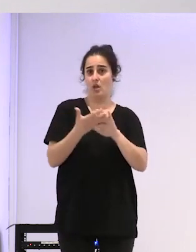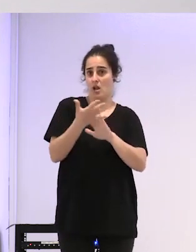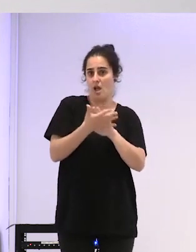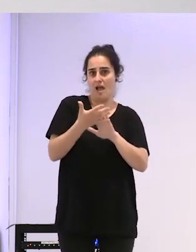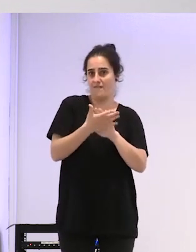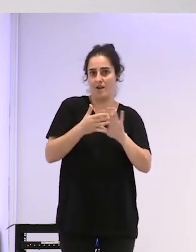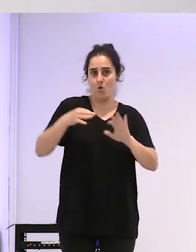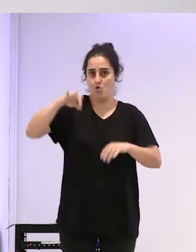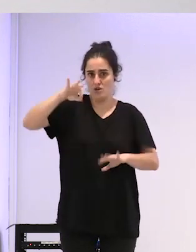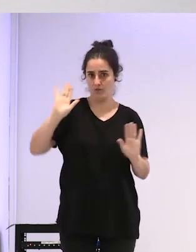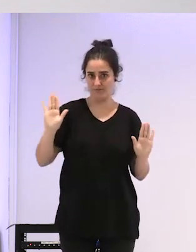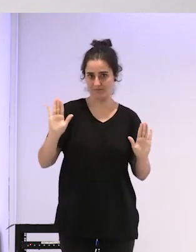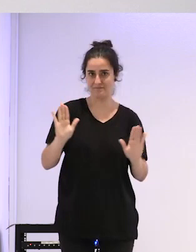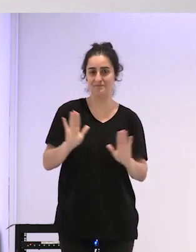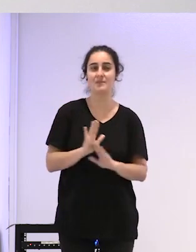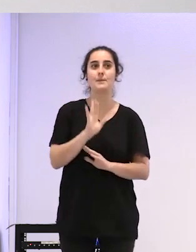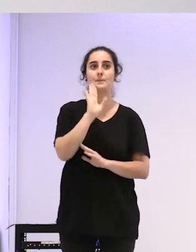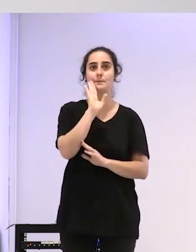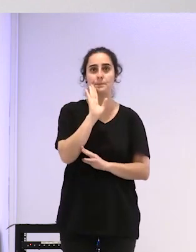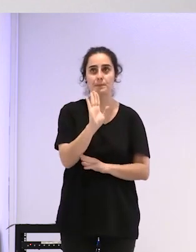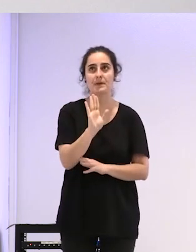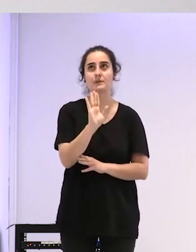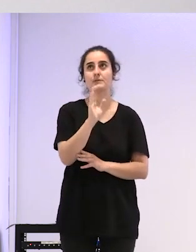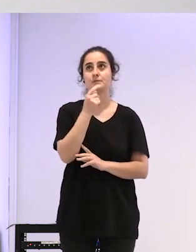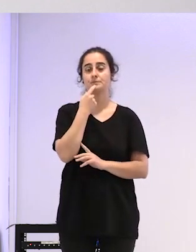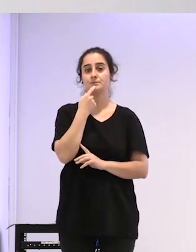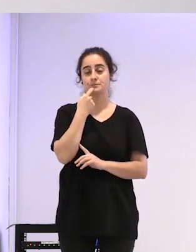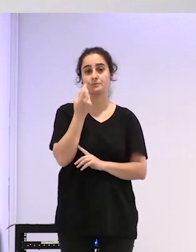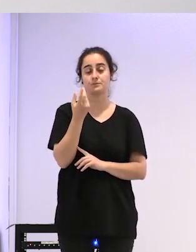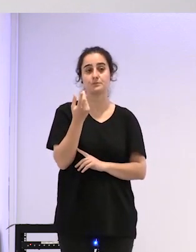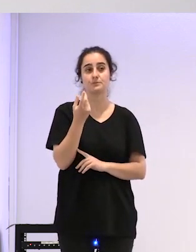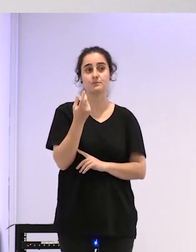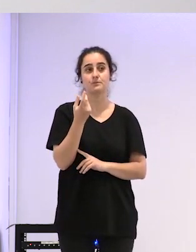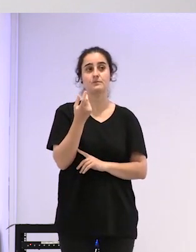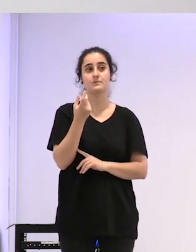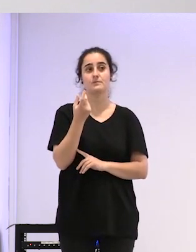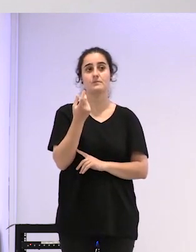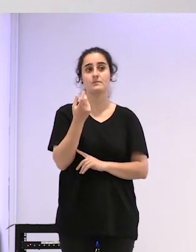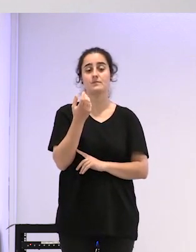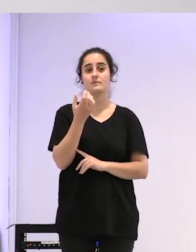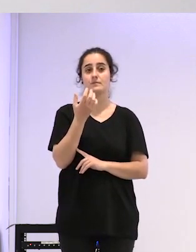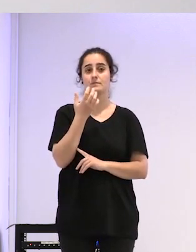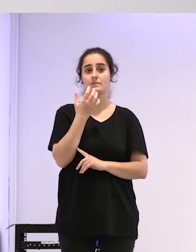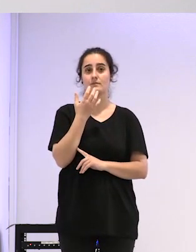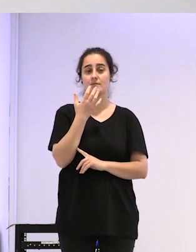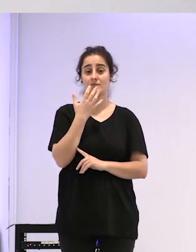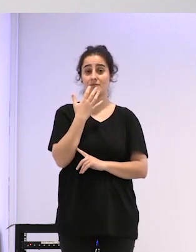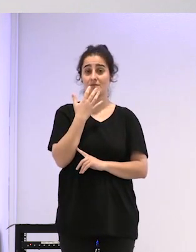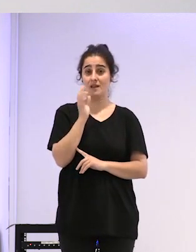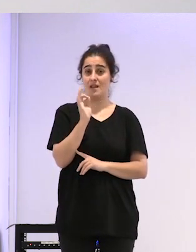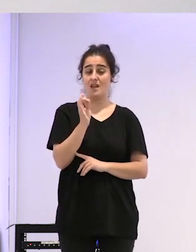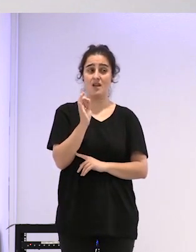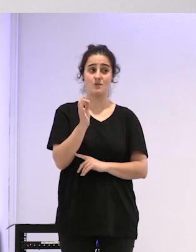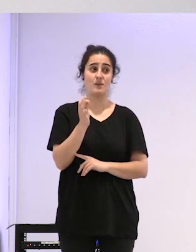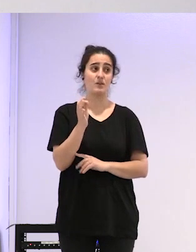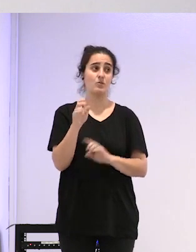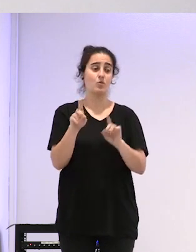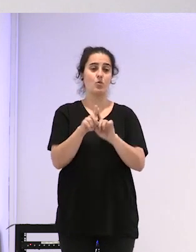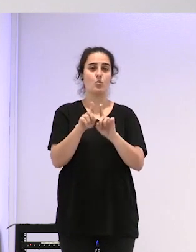pero sí que es verdad también he de decir que por ejemplo que el Standards of Care que es el